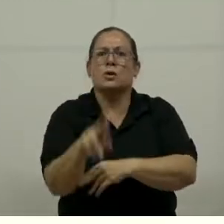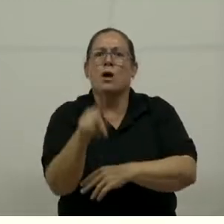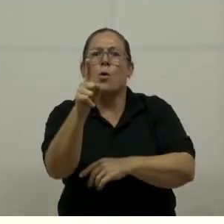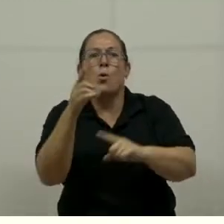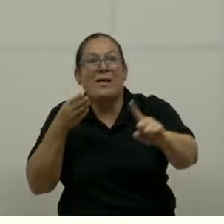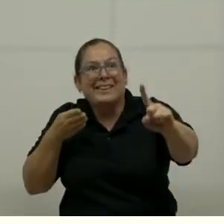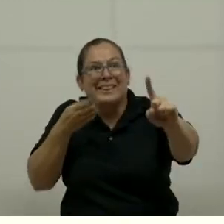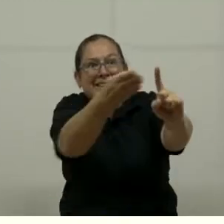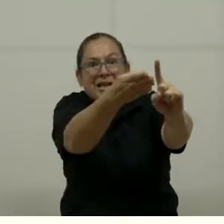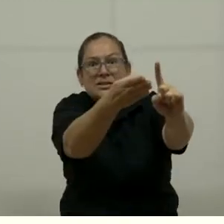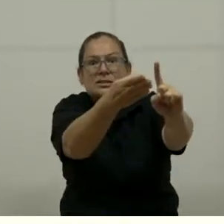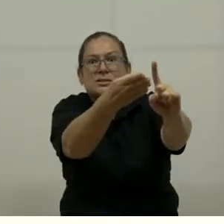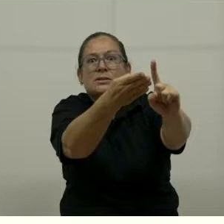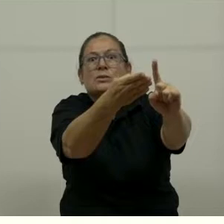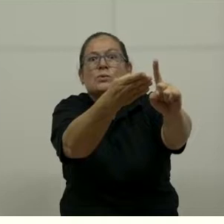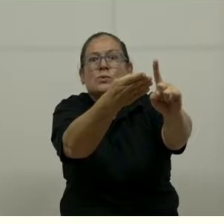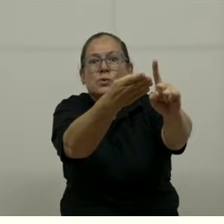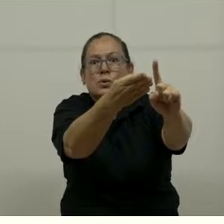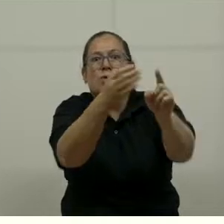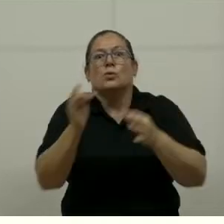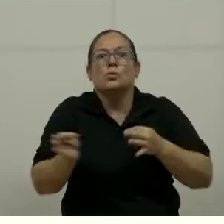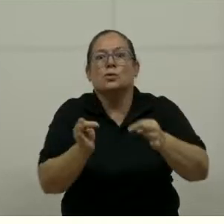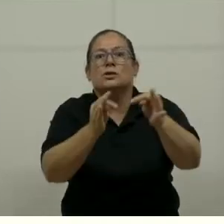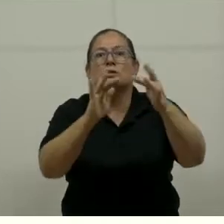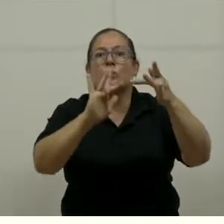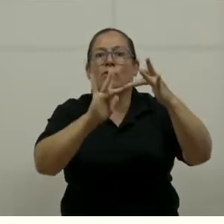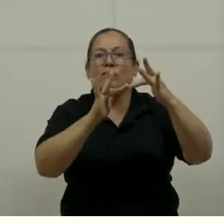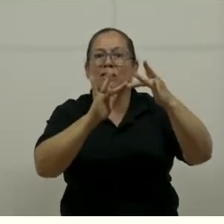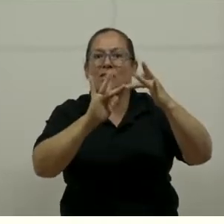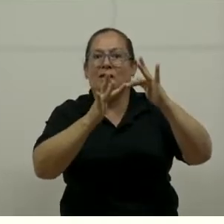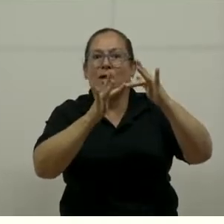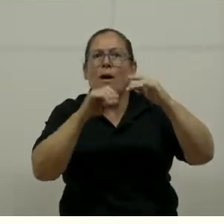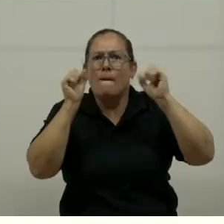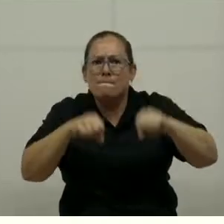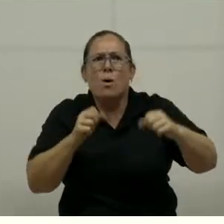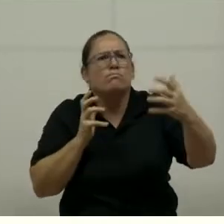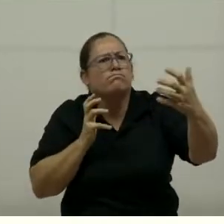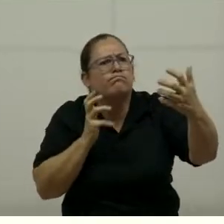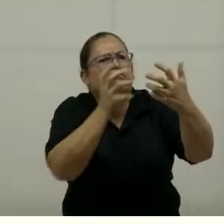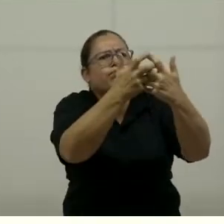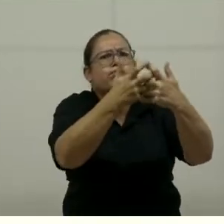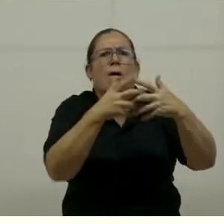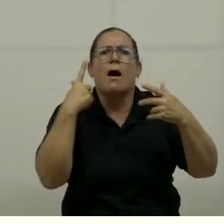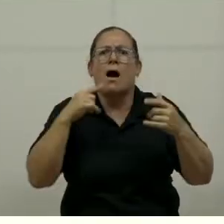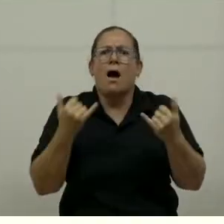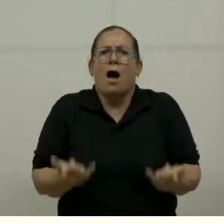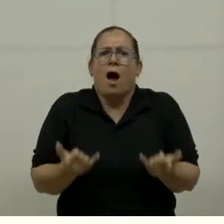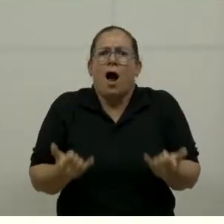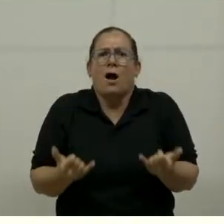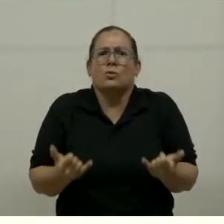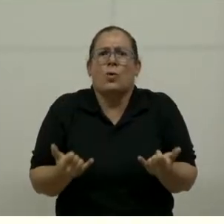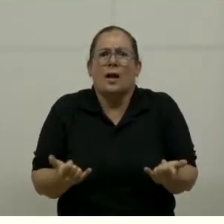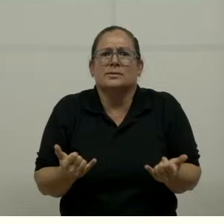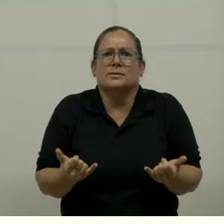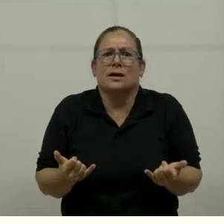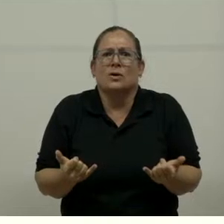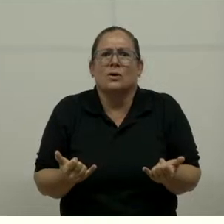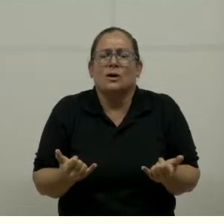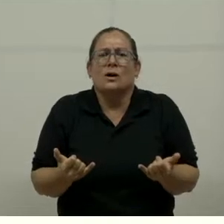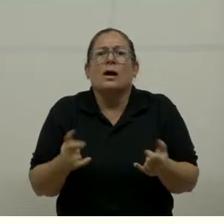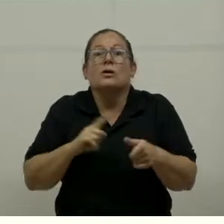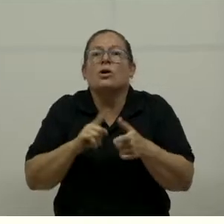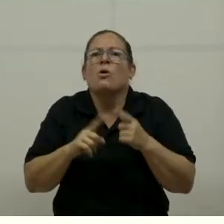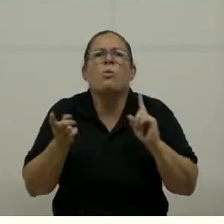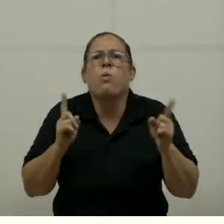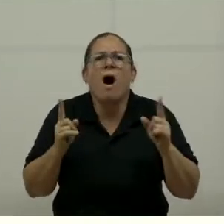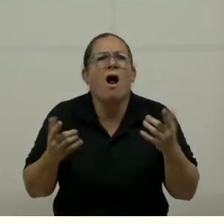turístico digitalizado, donde podamos adaptarnos a las tendencias actuales. ¿Y cuál es la tendencia? Generar contenido,